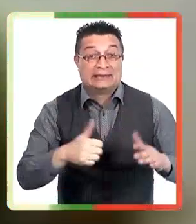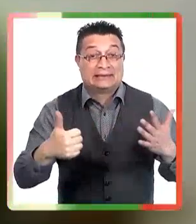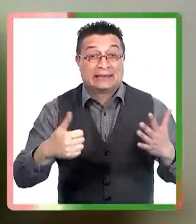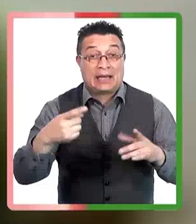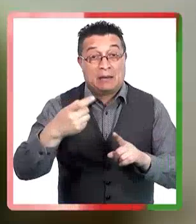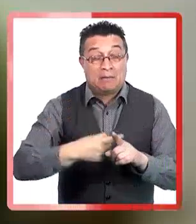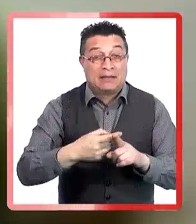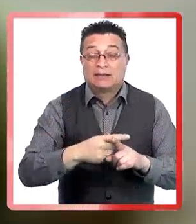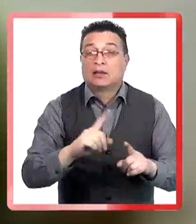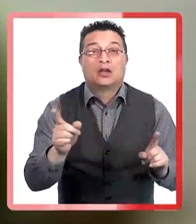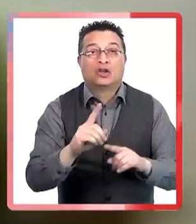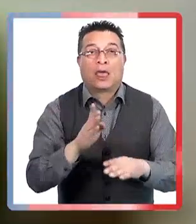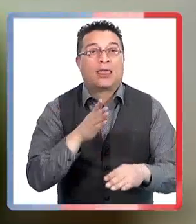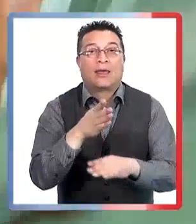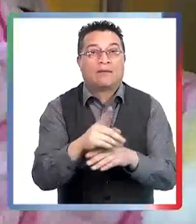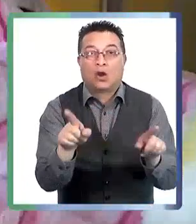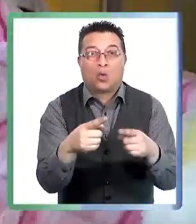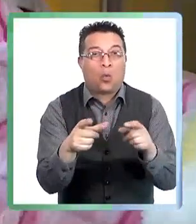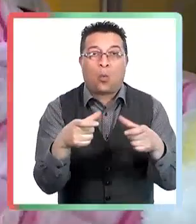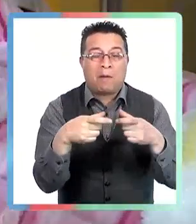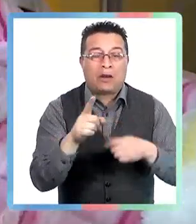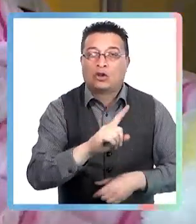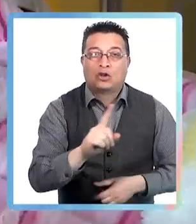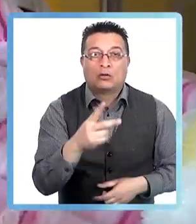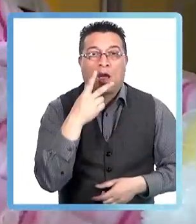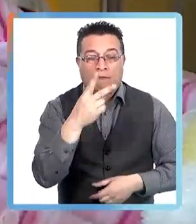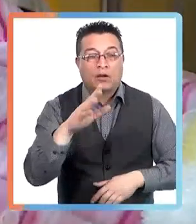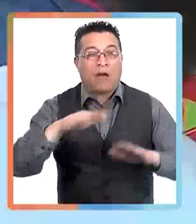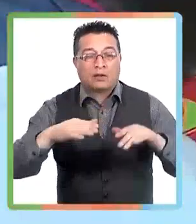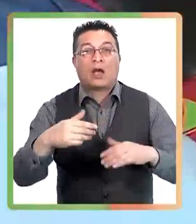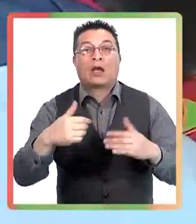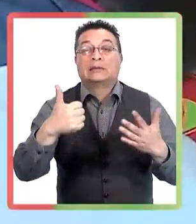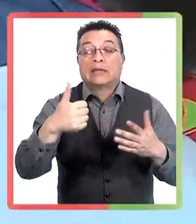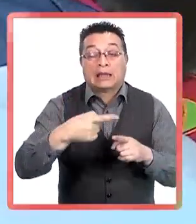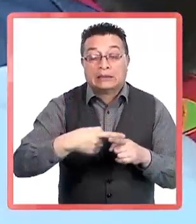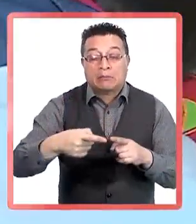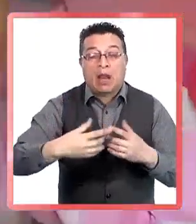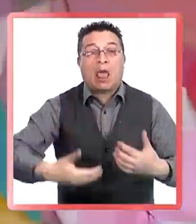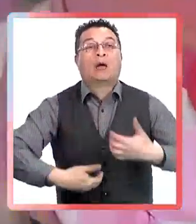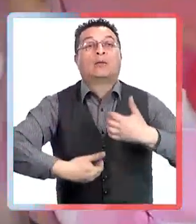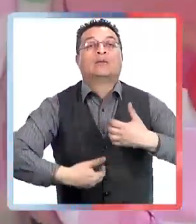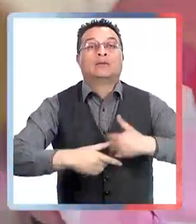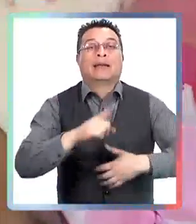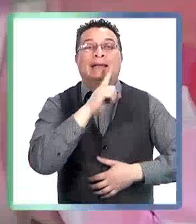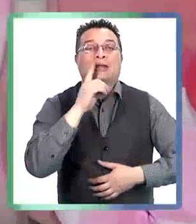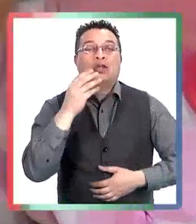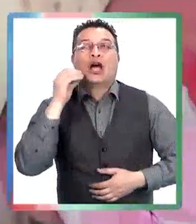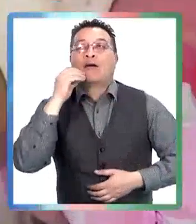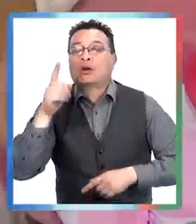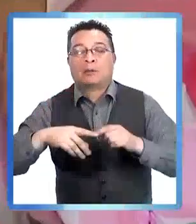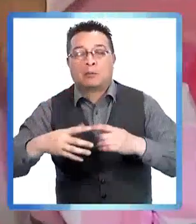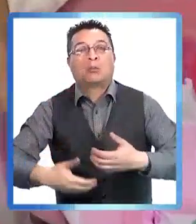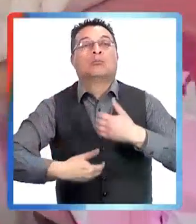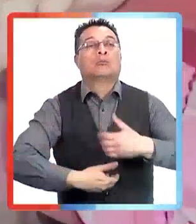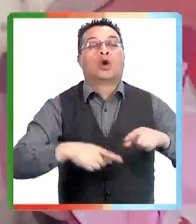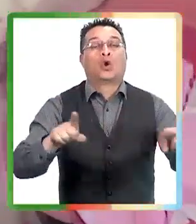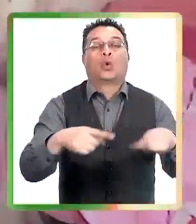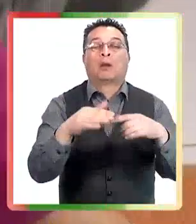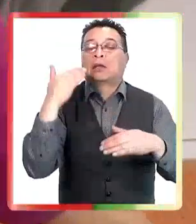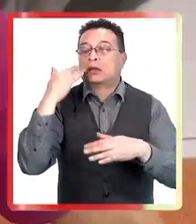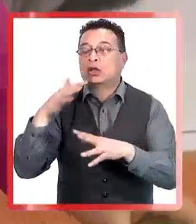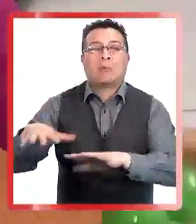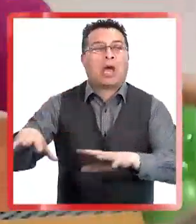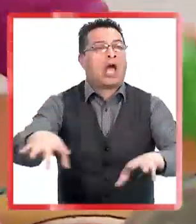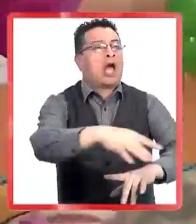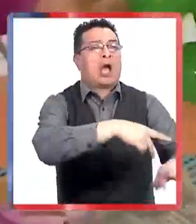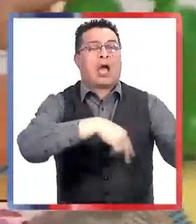de seis meses, no tienen por qué ir a ese cumpleaños. Yo veo guaguas de seis semanas en brazos del tío, del abuelo, del primo, en el cumpleaños